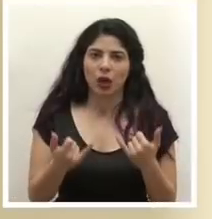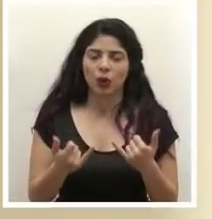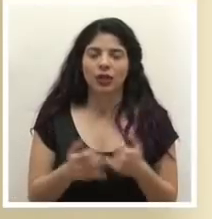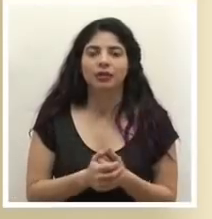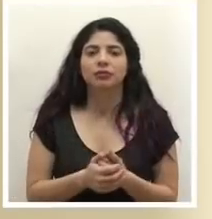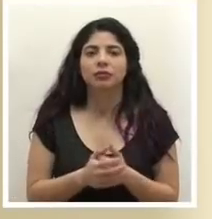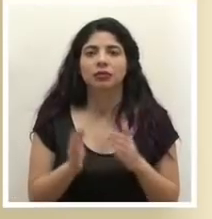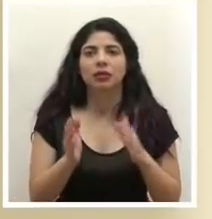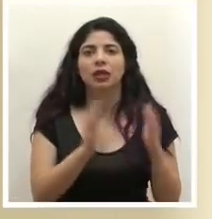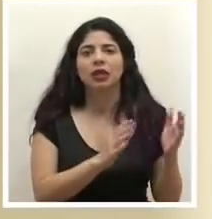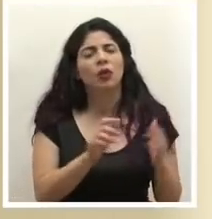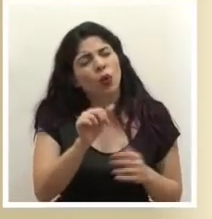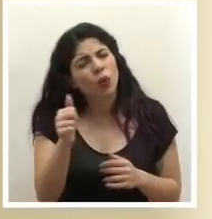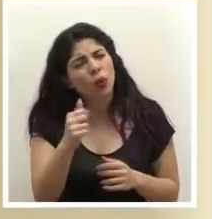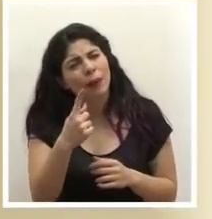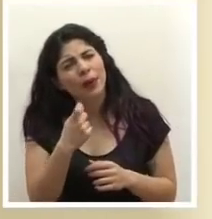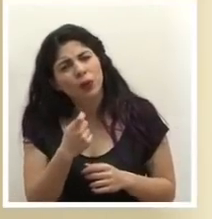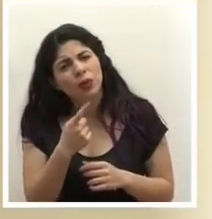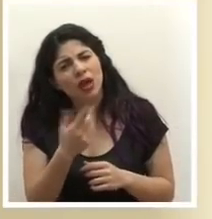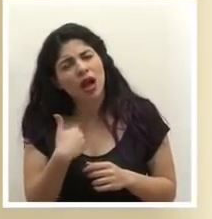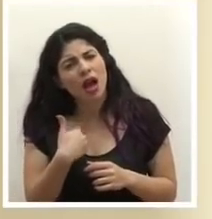eso y cuál no sé si había otra por ahí que